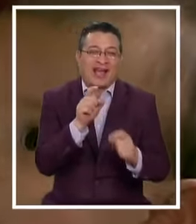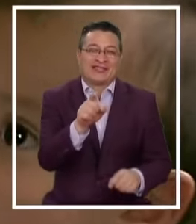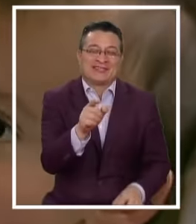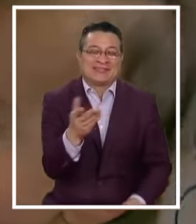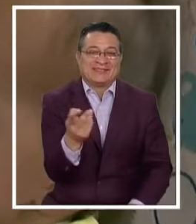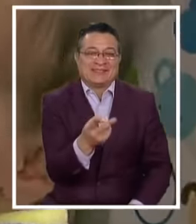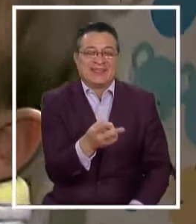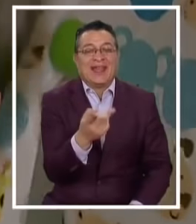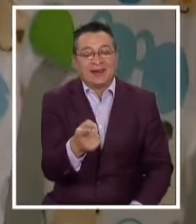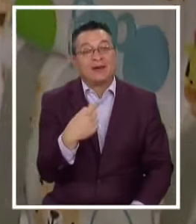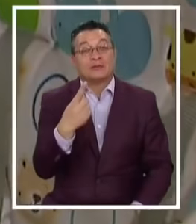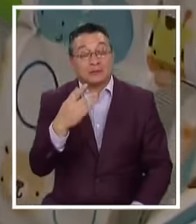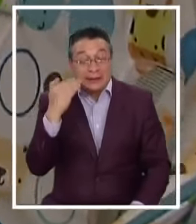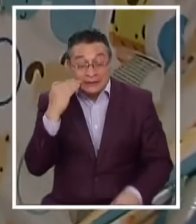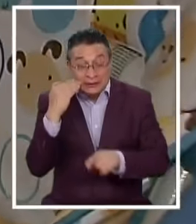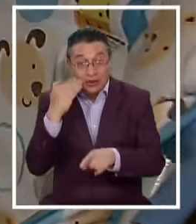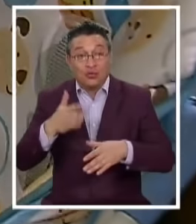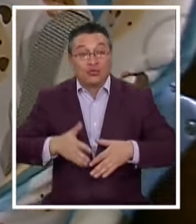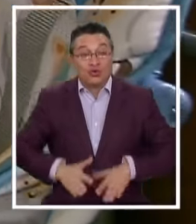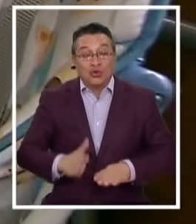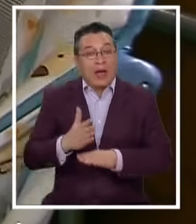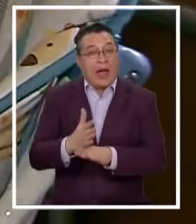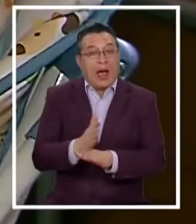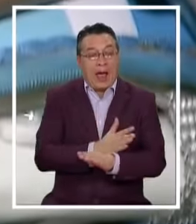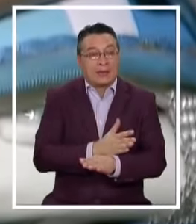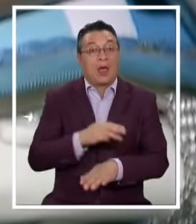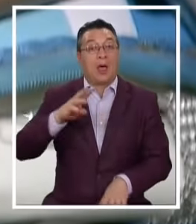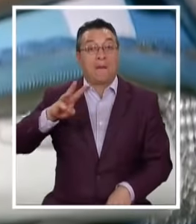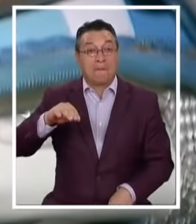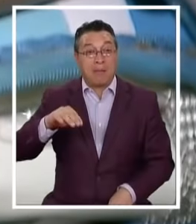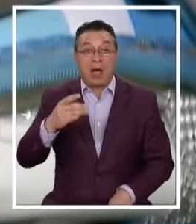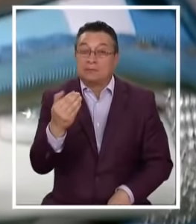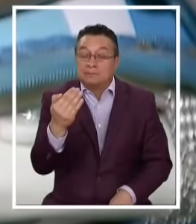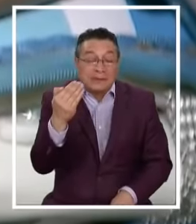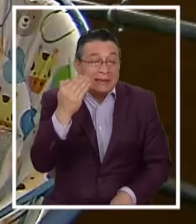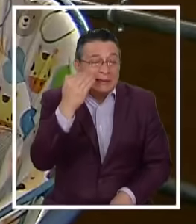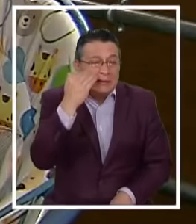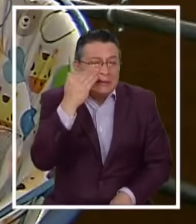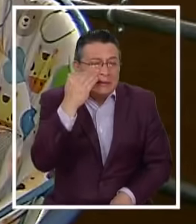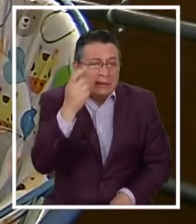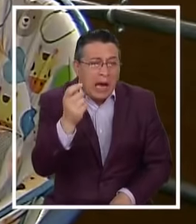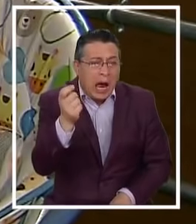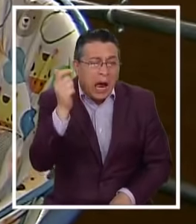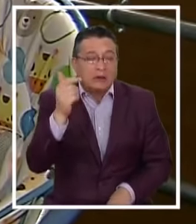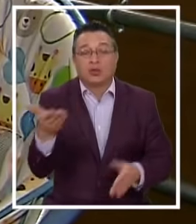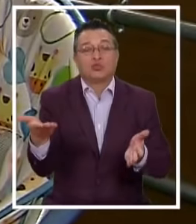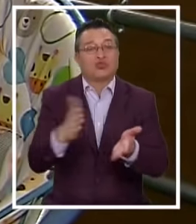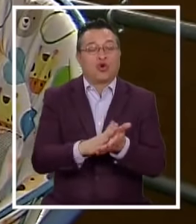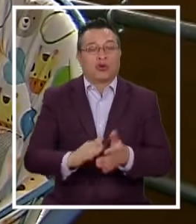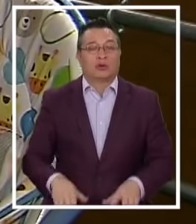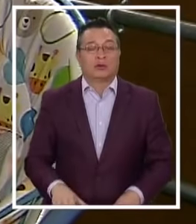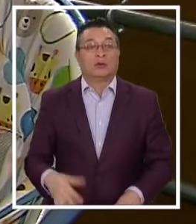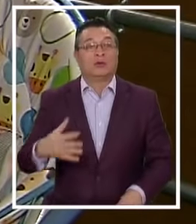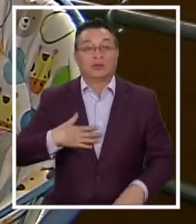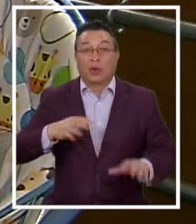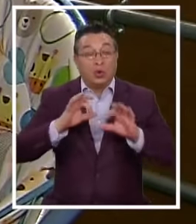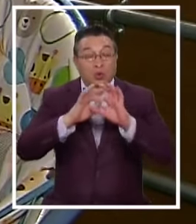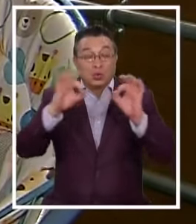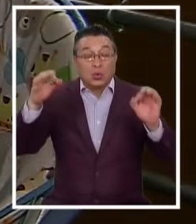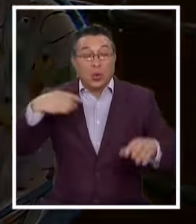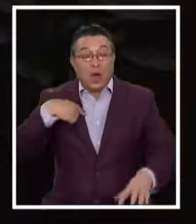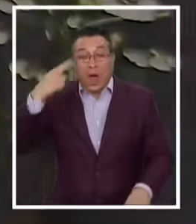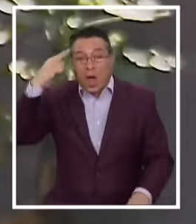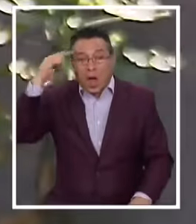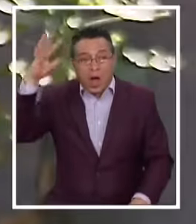Nadie pensaría Que este niño Nació prematuro Y que su madre Estuvo al borde De la muerte Jamás me imaginé Que me iba a tocar A mí